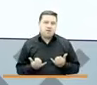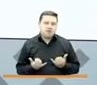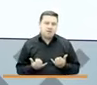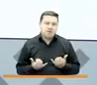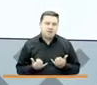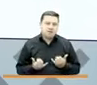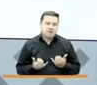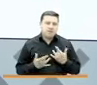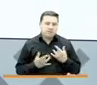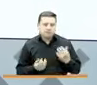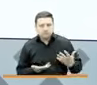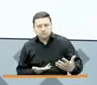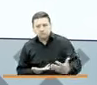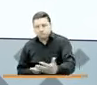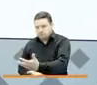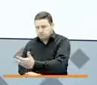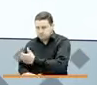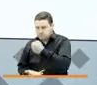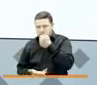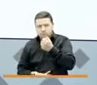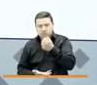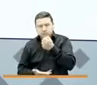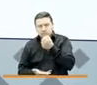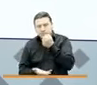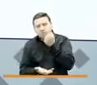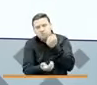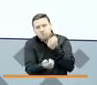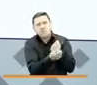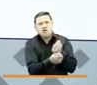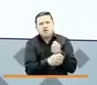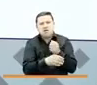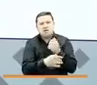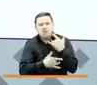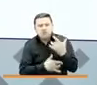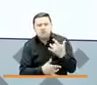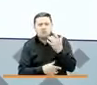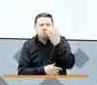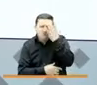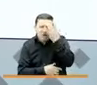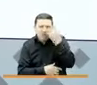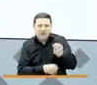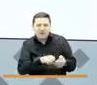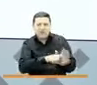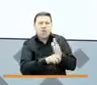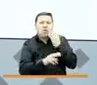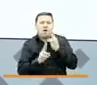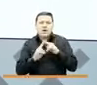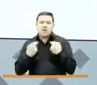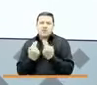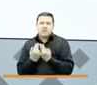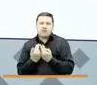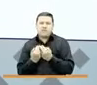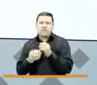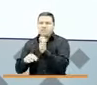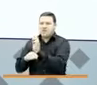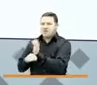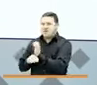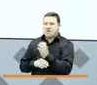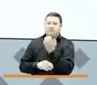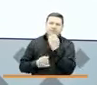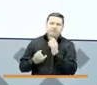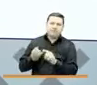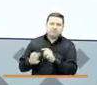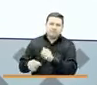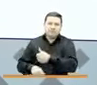Ingreso Solidario se da al inicio de la pandemia, y es cuando nos reunimos entidades como la